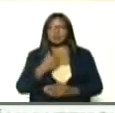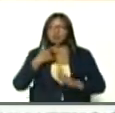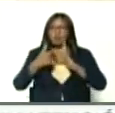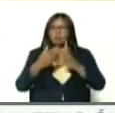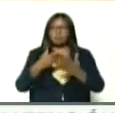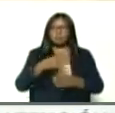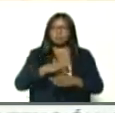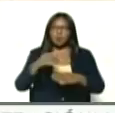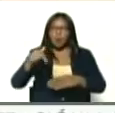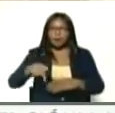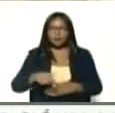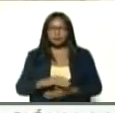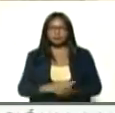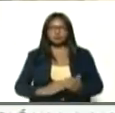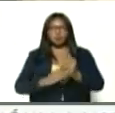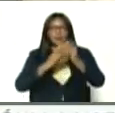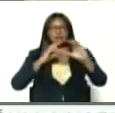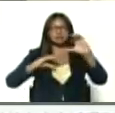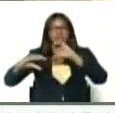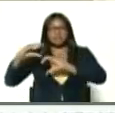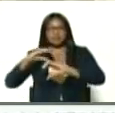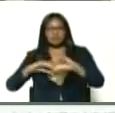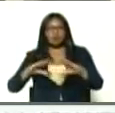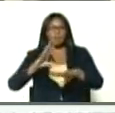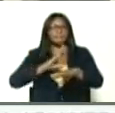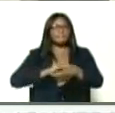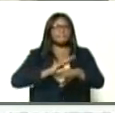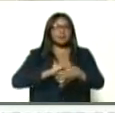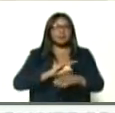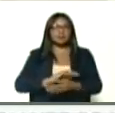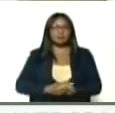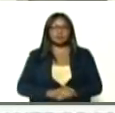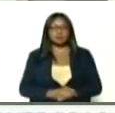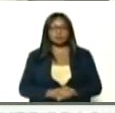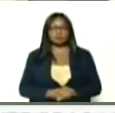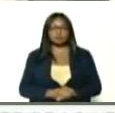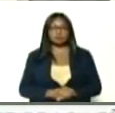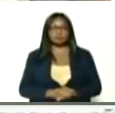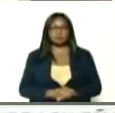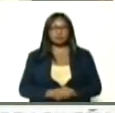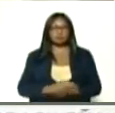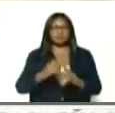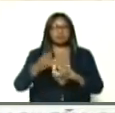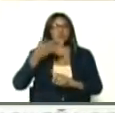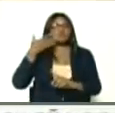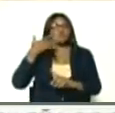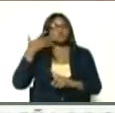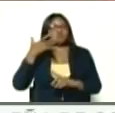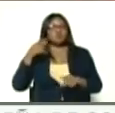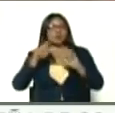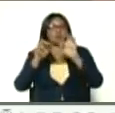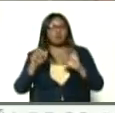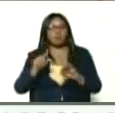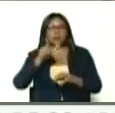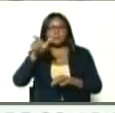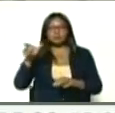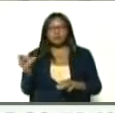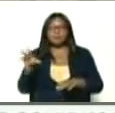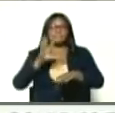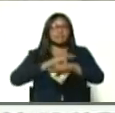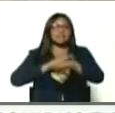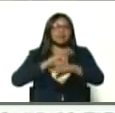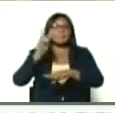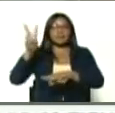dejó, no sólo el legado científico, médico, para llenar de orgullo, y motivar, a todo el personal médico,